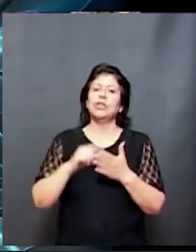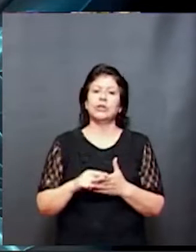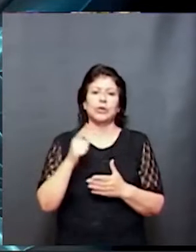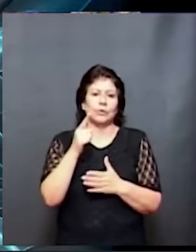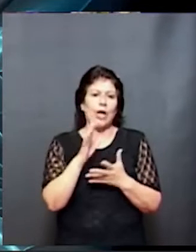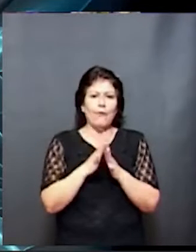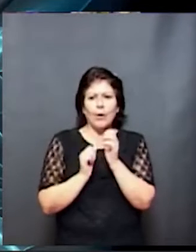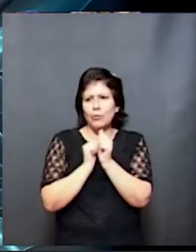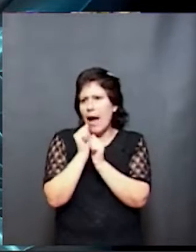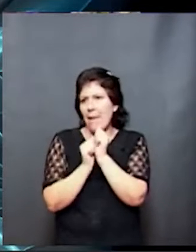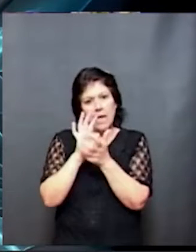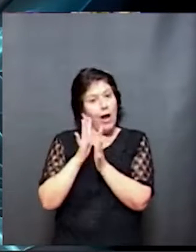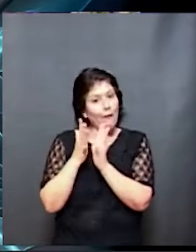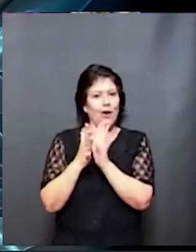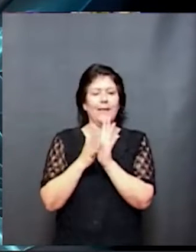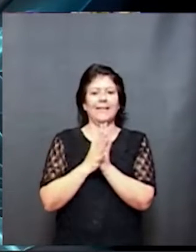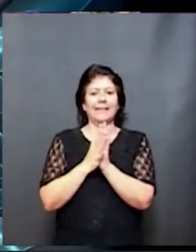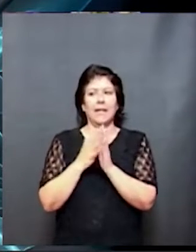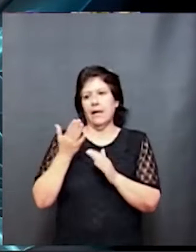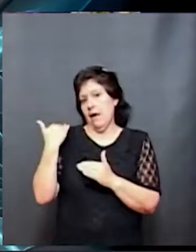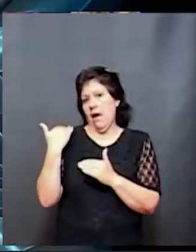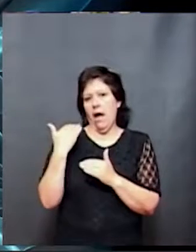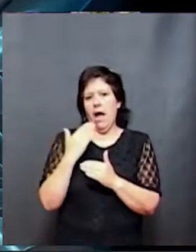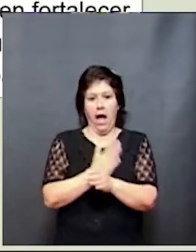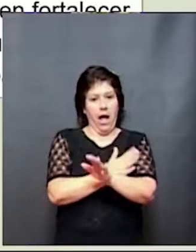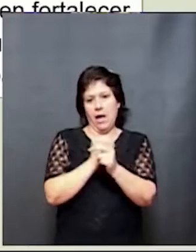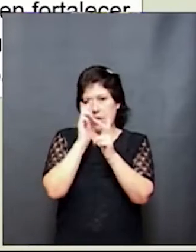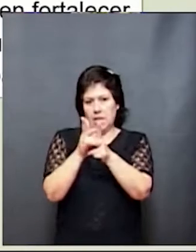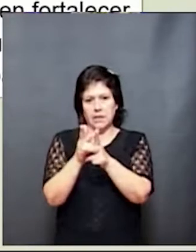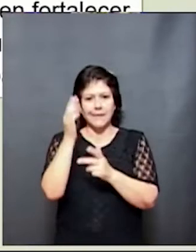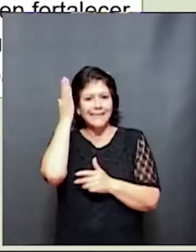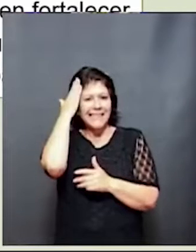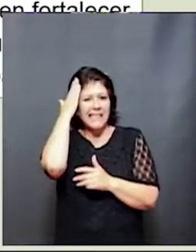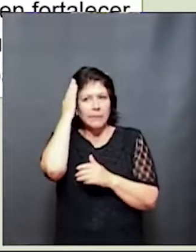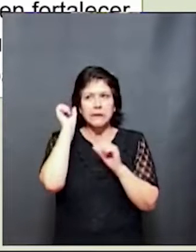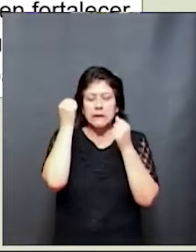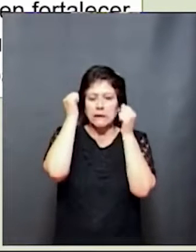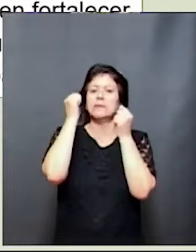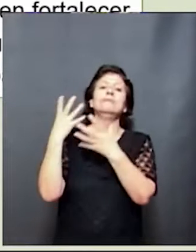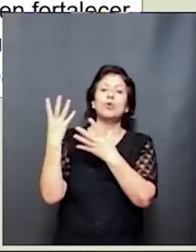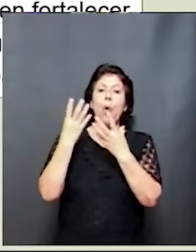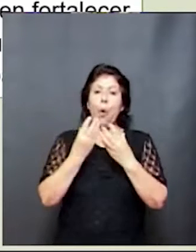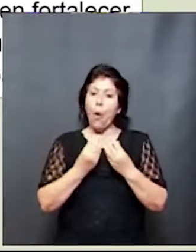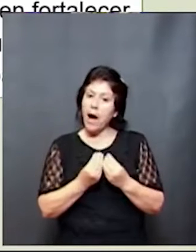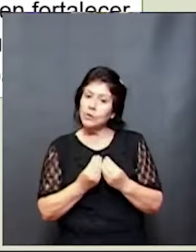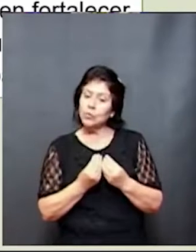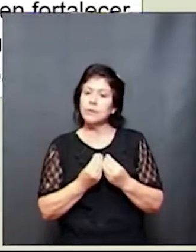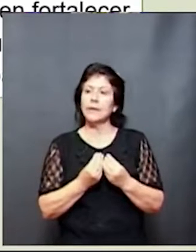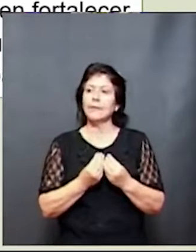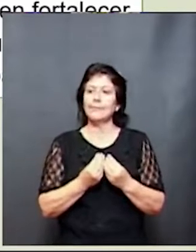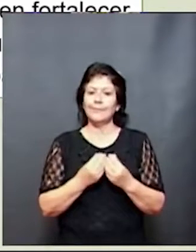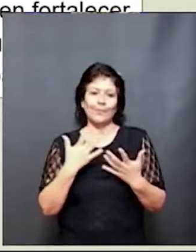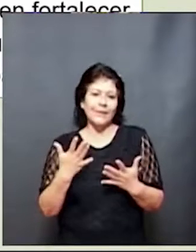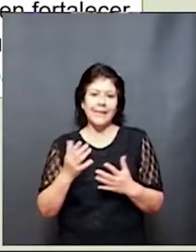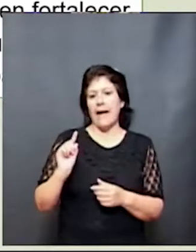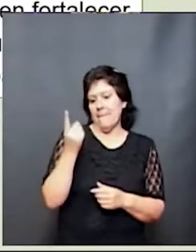compleja y simple, como les decía antes, a la vez, este sistema nervioso nos ayuda desde las